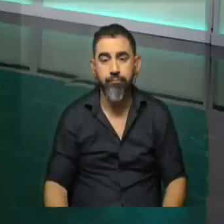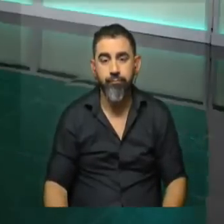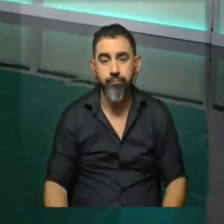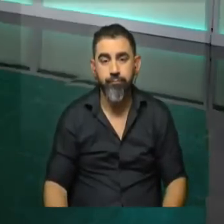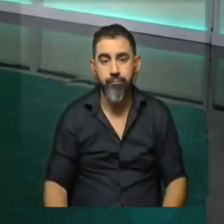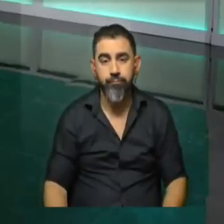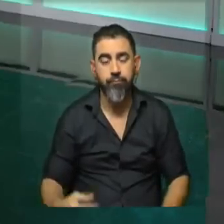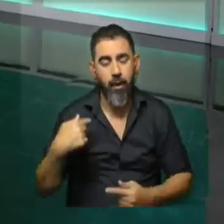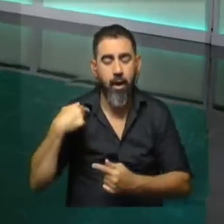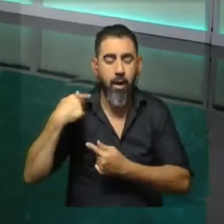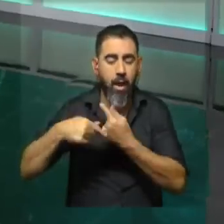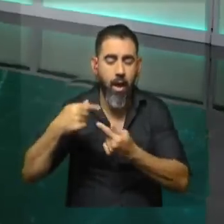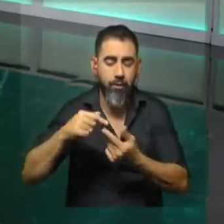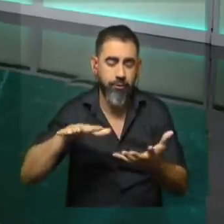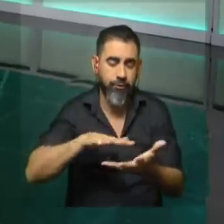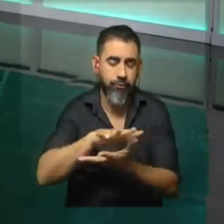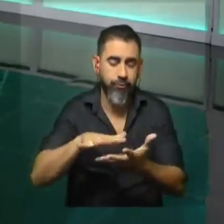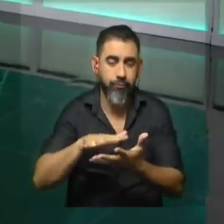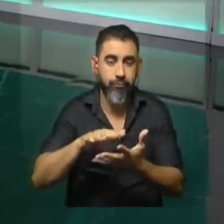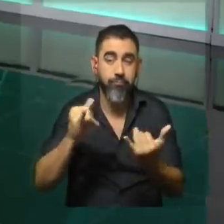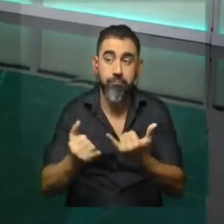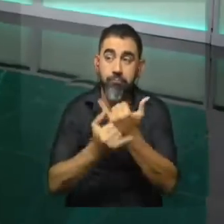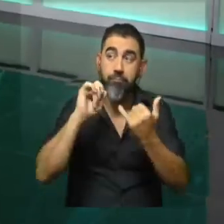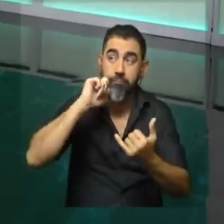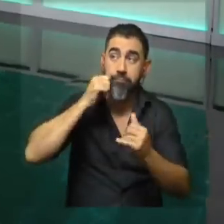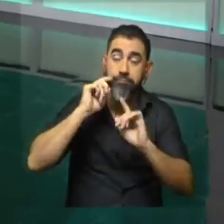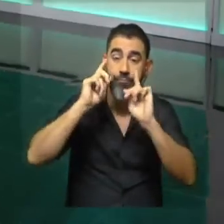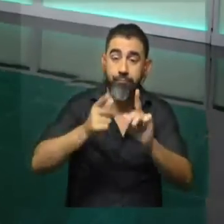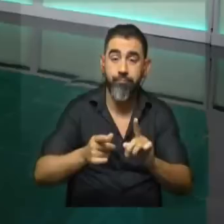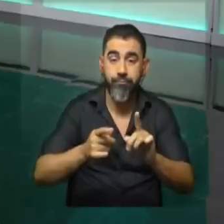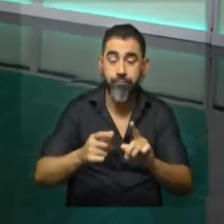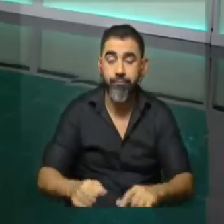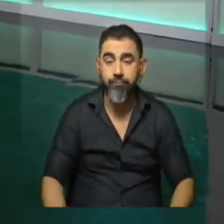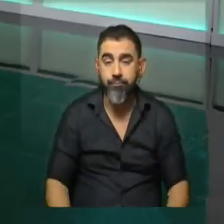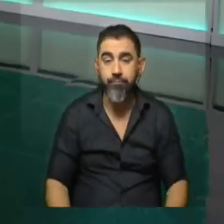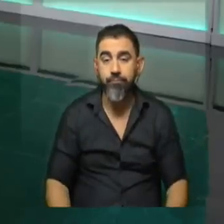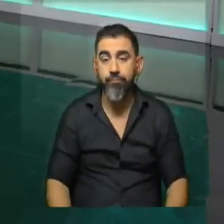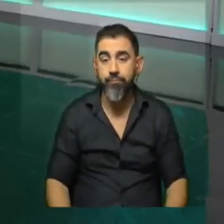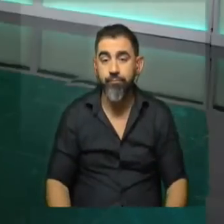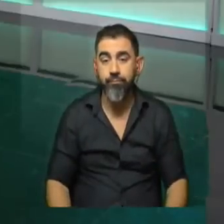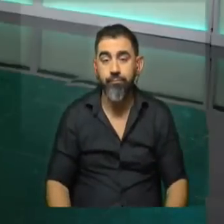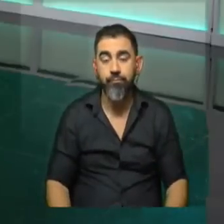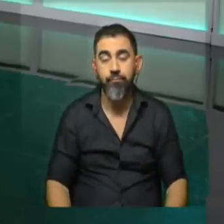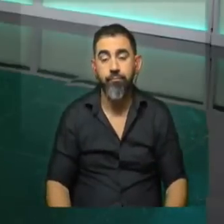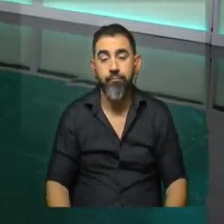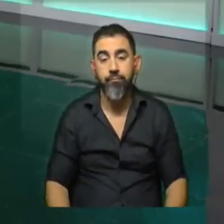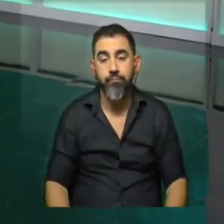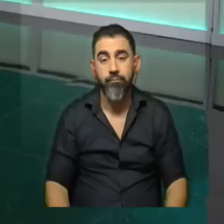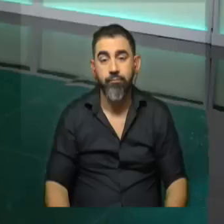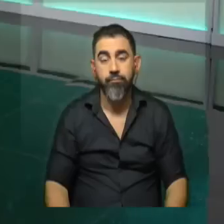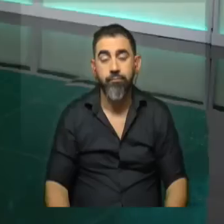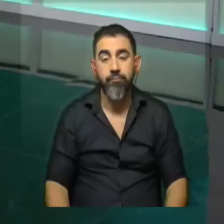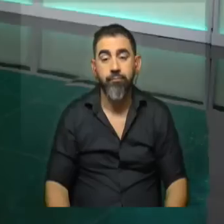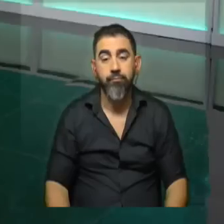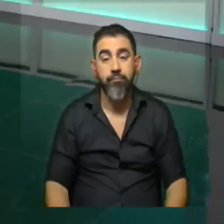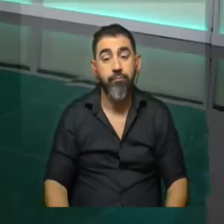es un clásico, ¿no? Por supuesto. Y el día acompaña, ¿no? El día acompaña, el día acompaña, el clima también acompaña, como lo decíamos más temprano. Bueno, y también